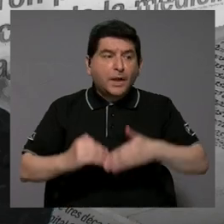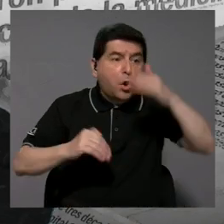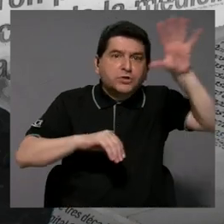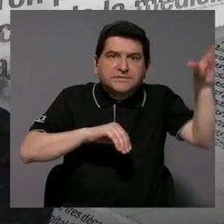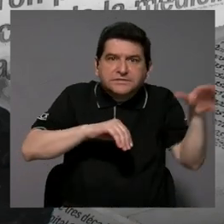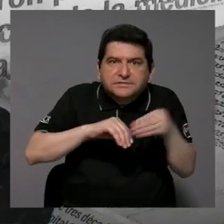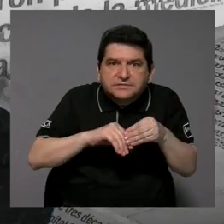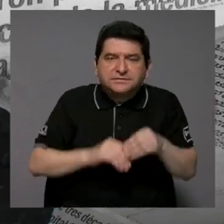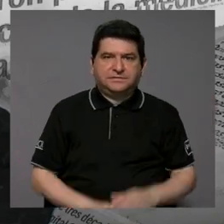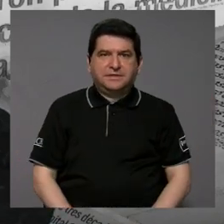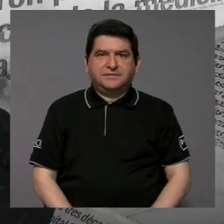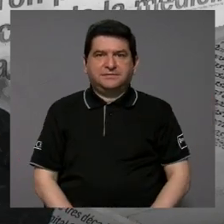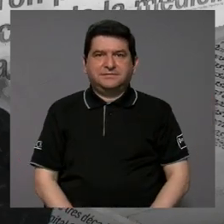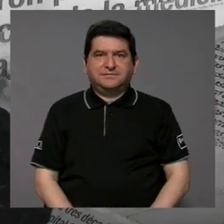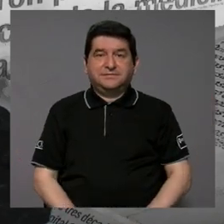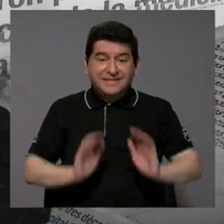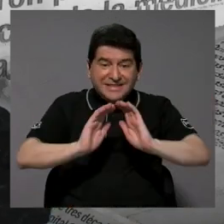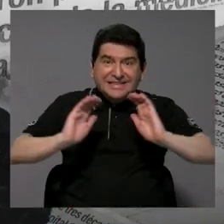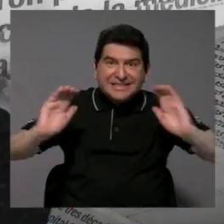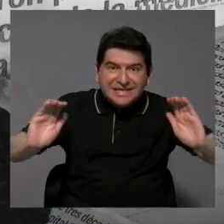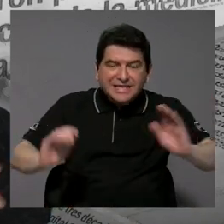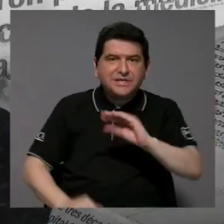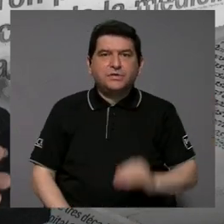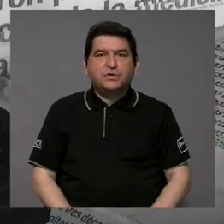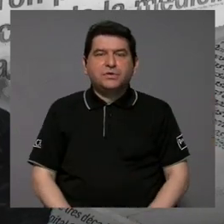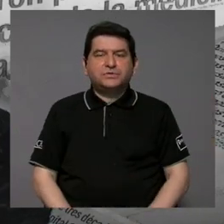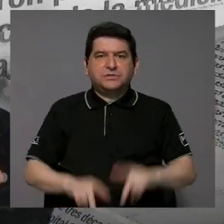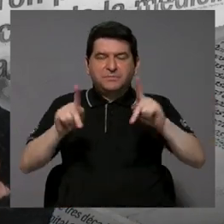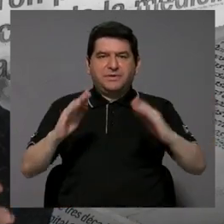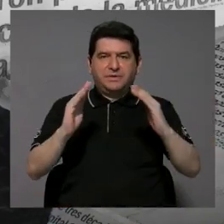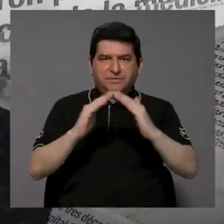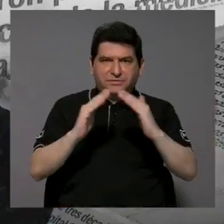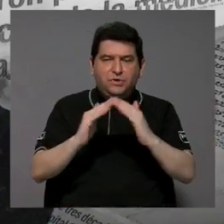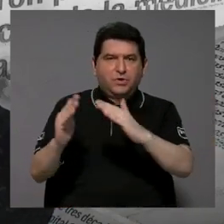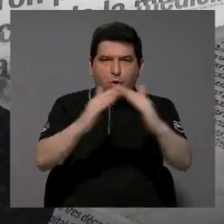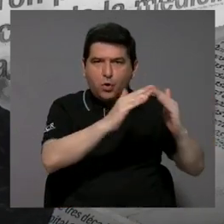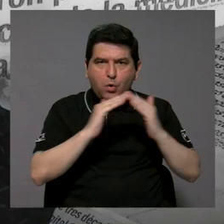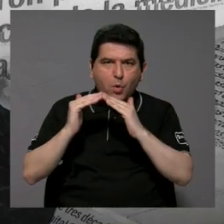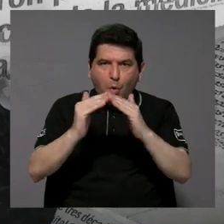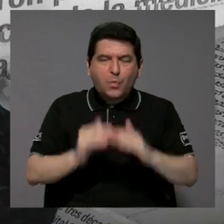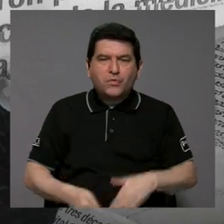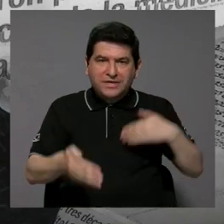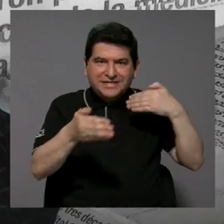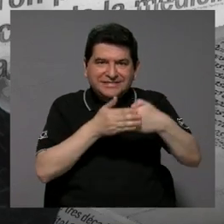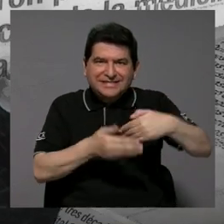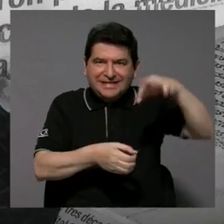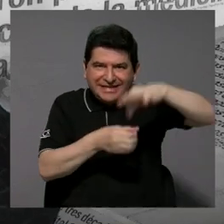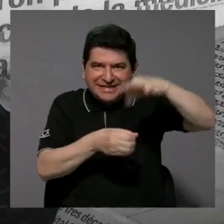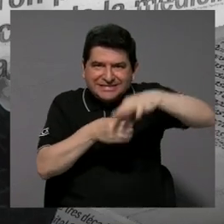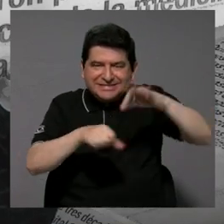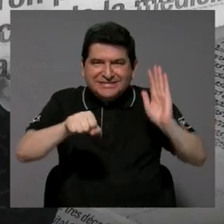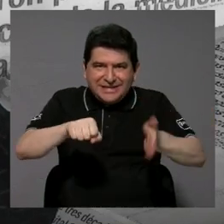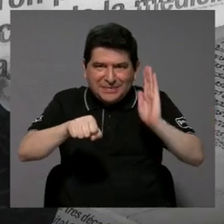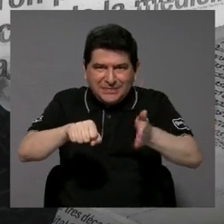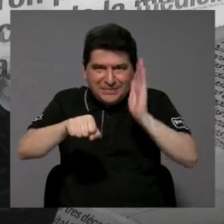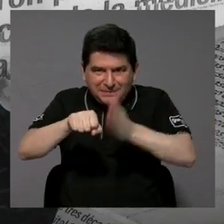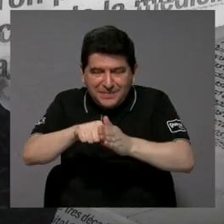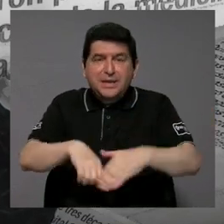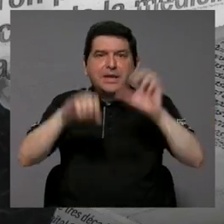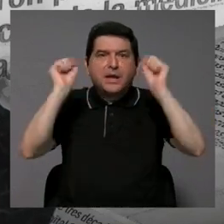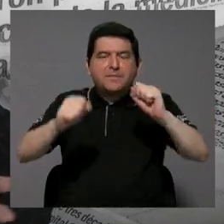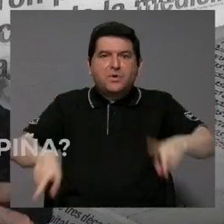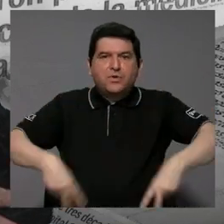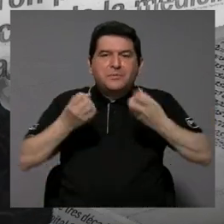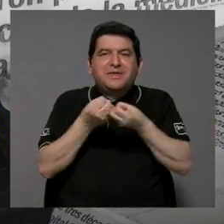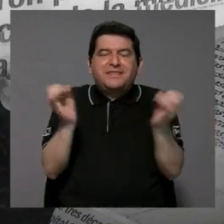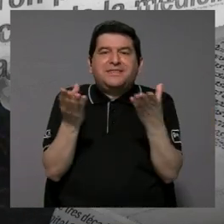¿Qué más tiene que pasar para que la niñez y habitantes de las comunidades cercanas de los cultivos de piña puedan